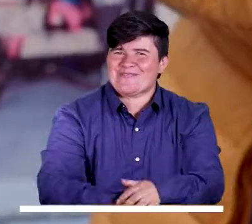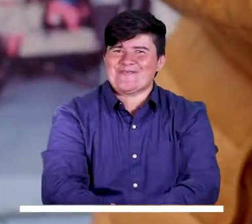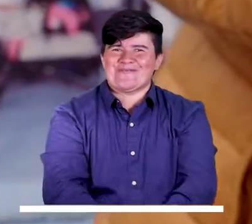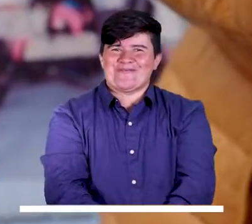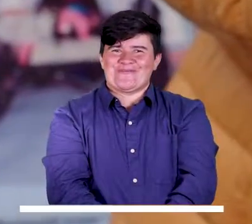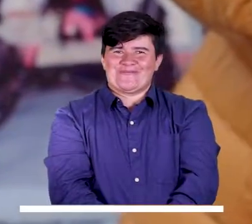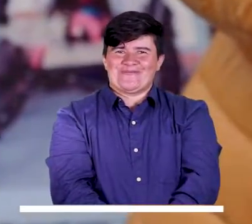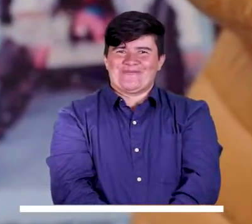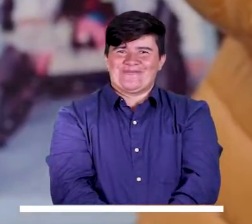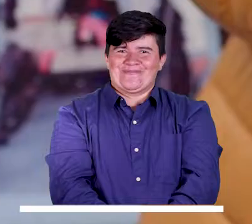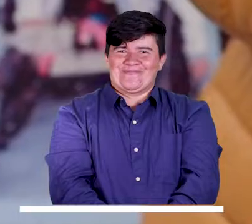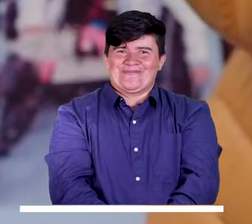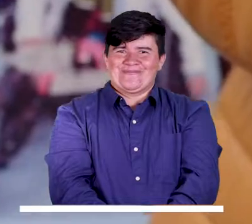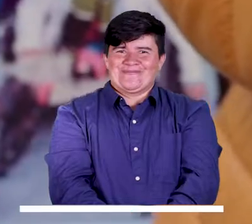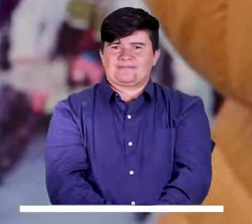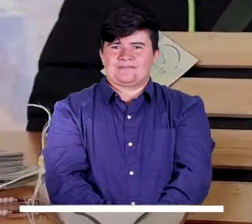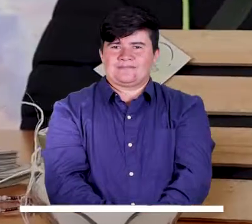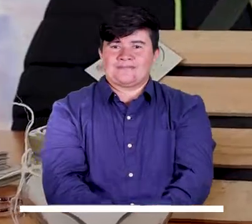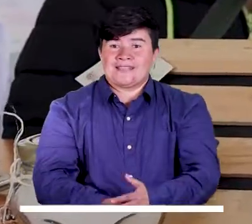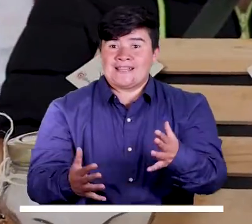hacen la gente lo valora.